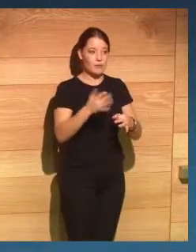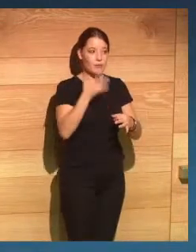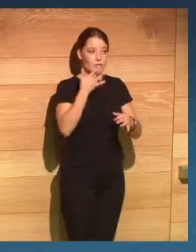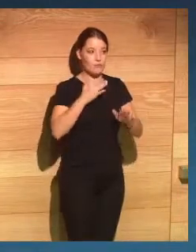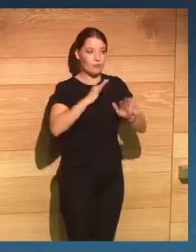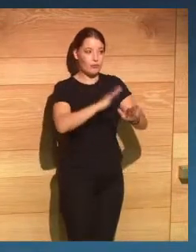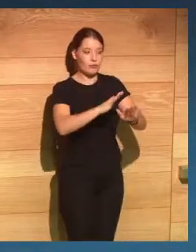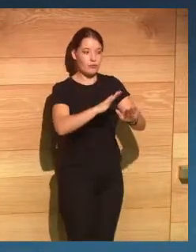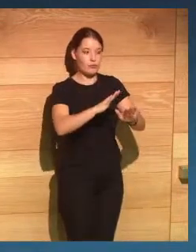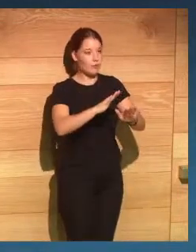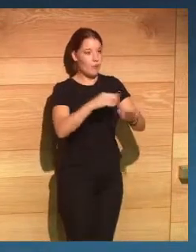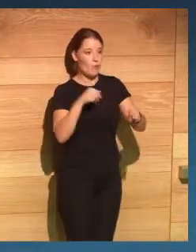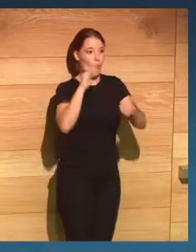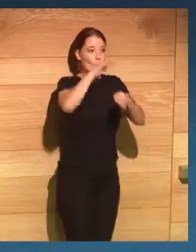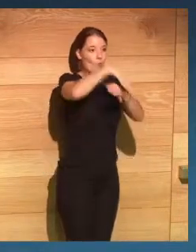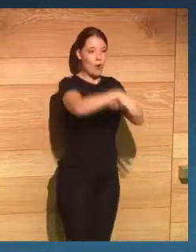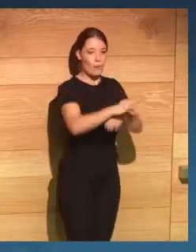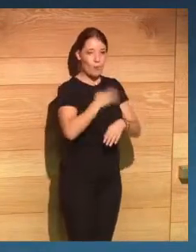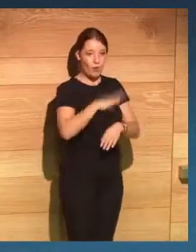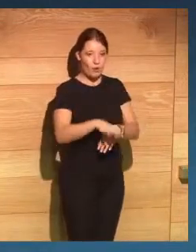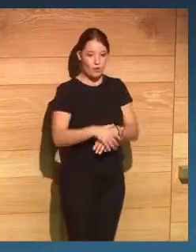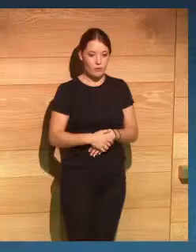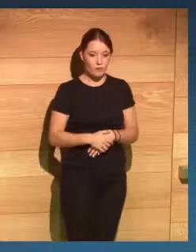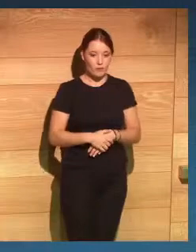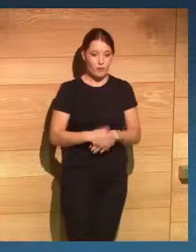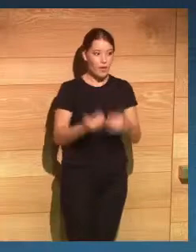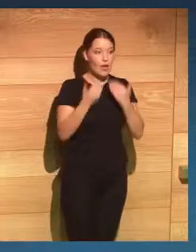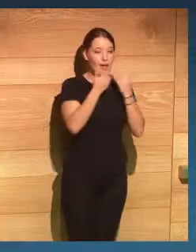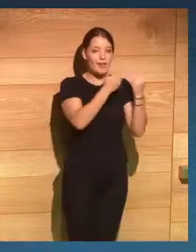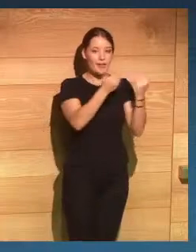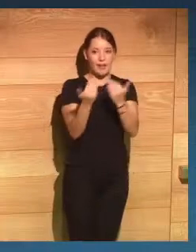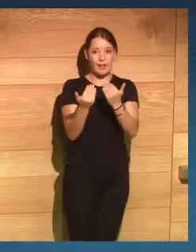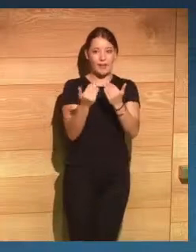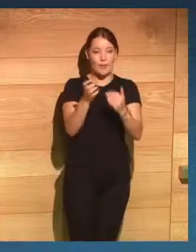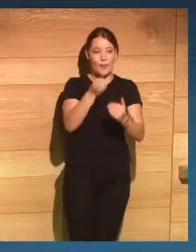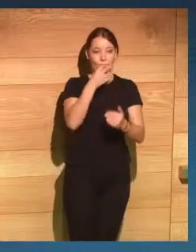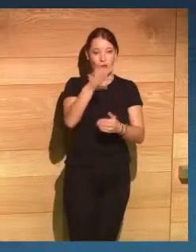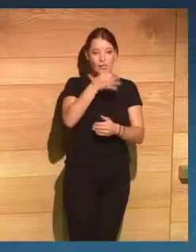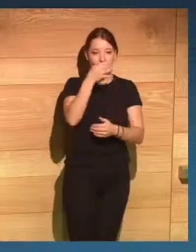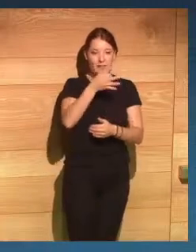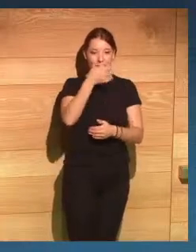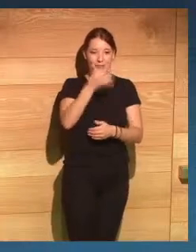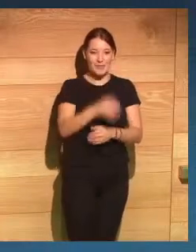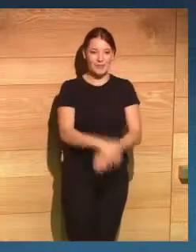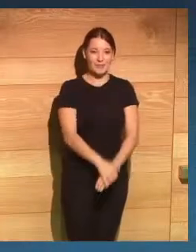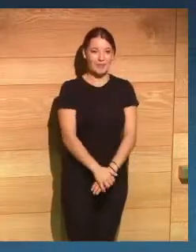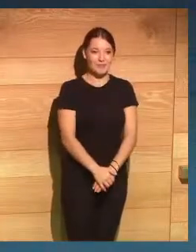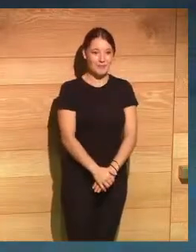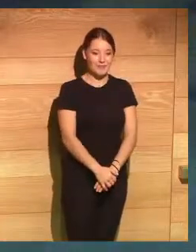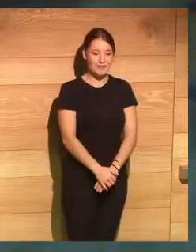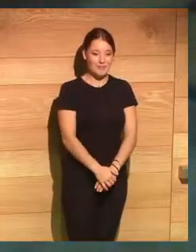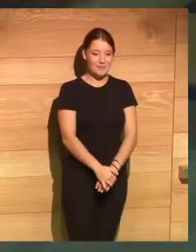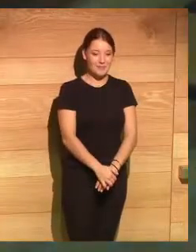nos atropellan muchas gracias y a todos y muy buenas tardes gracias gracias Gracias.